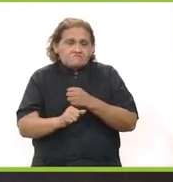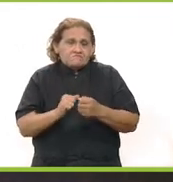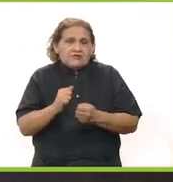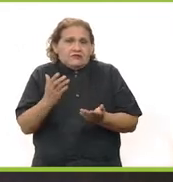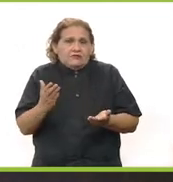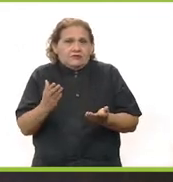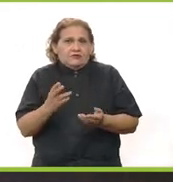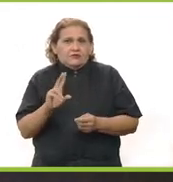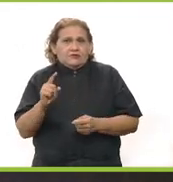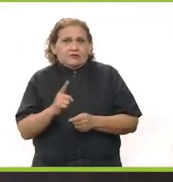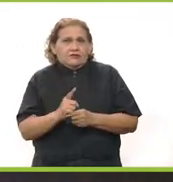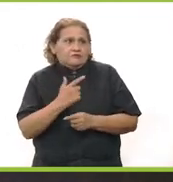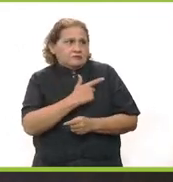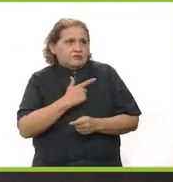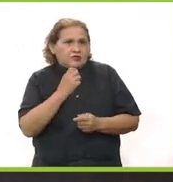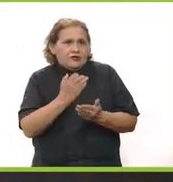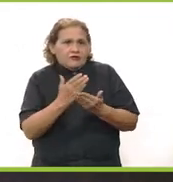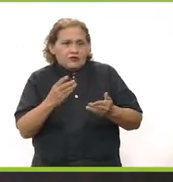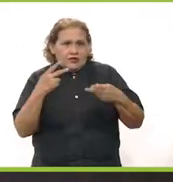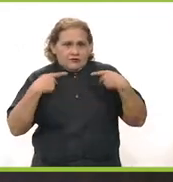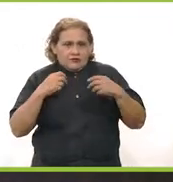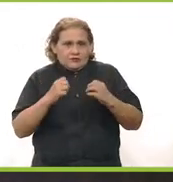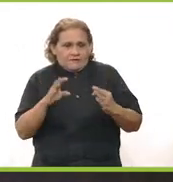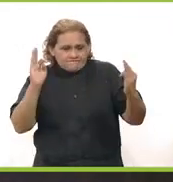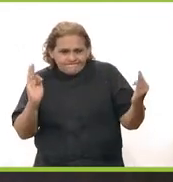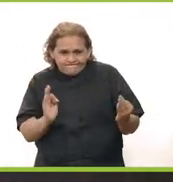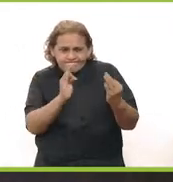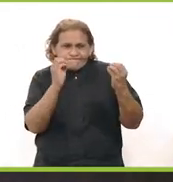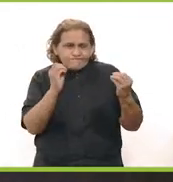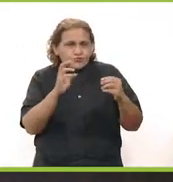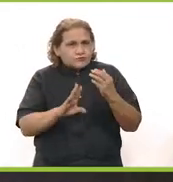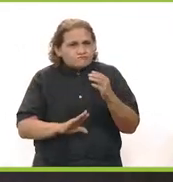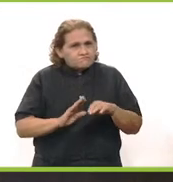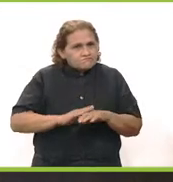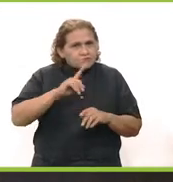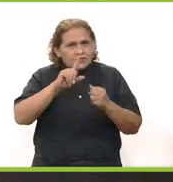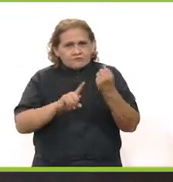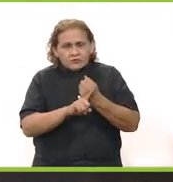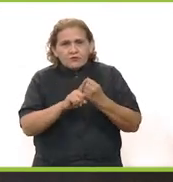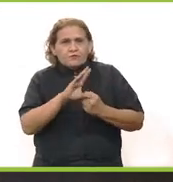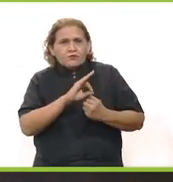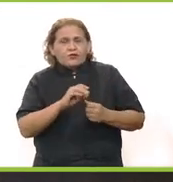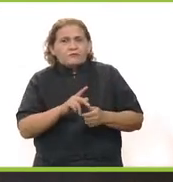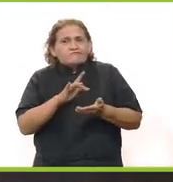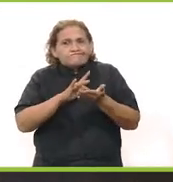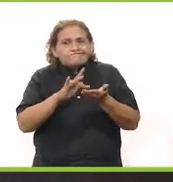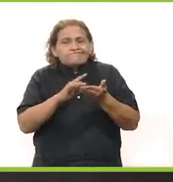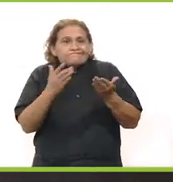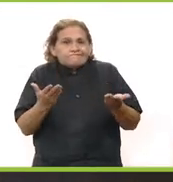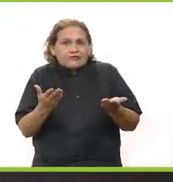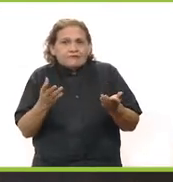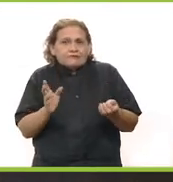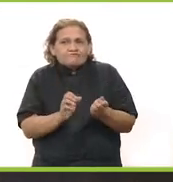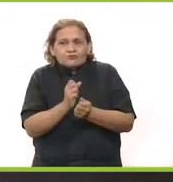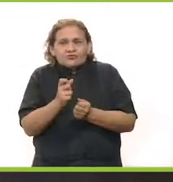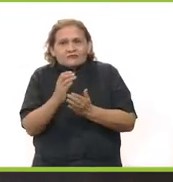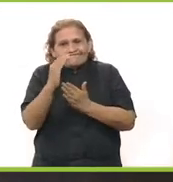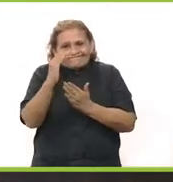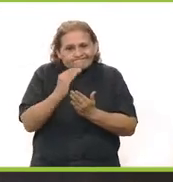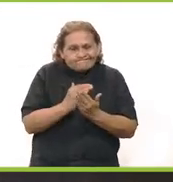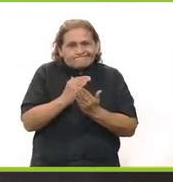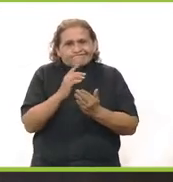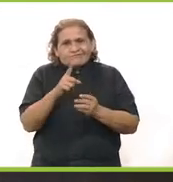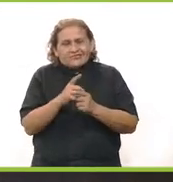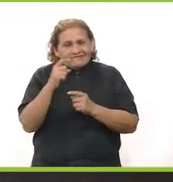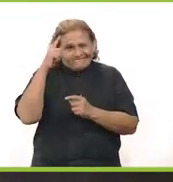que el año anterior. Entonces nosotros lo que nos gustaría es que ahora que la gente está enfrentando muchísimos más problemas, pudiéramos apoyarles más, pero con